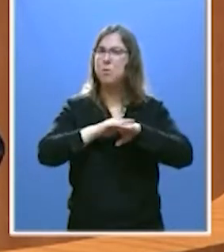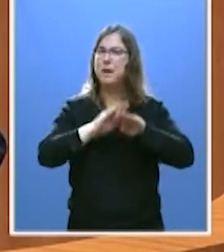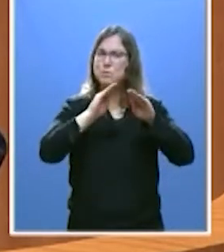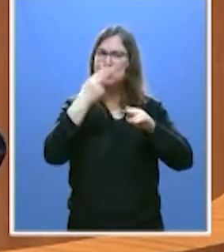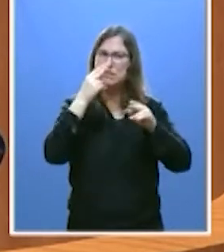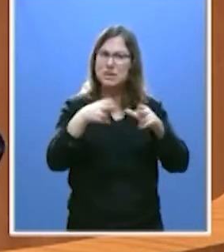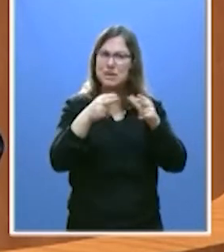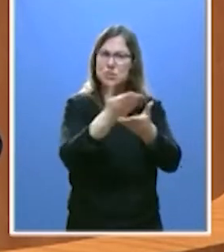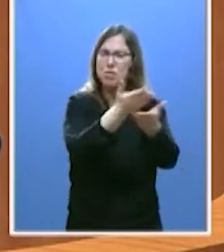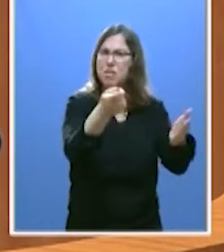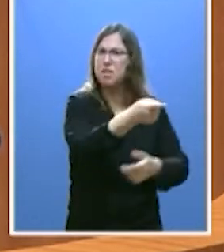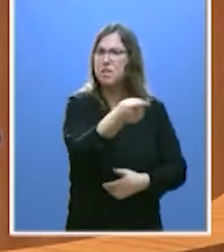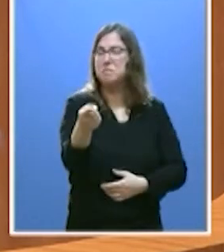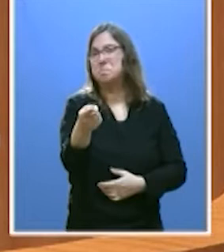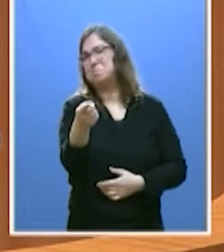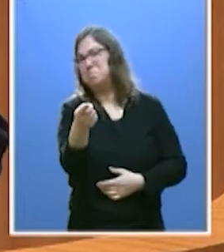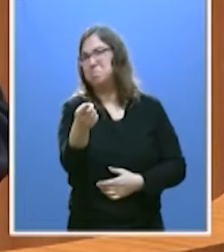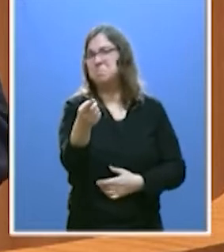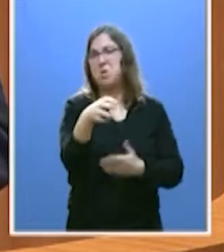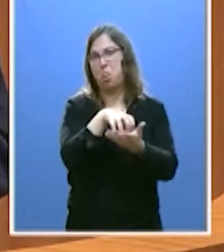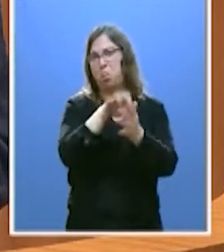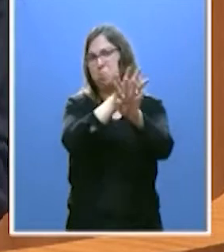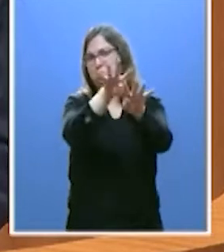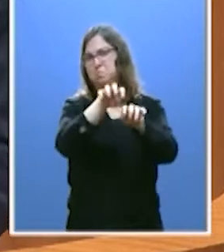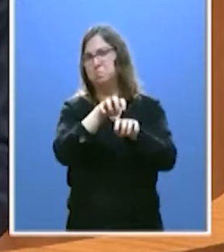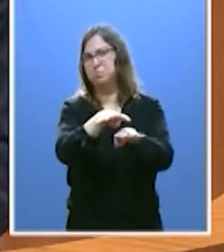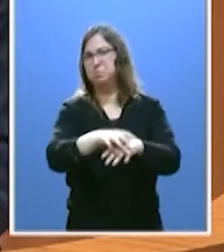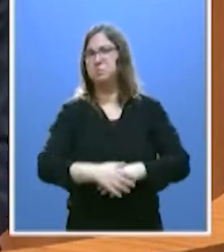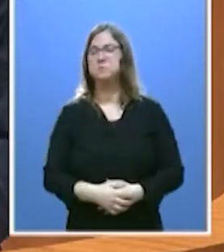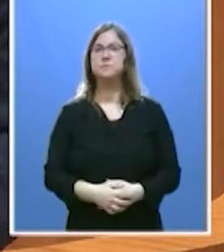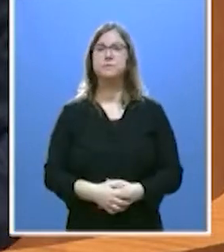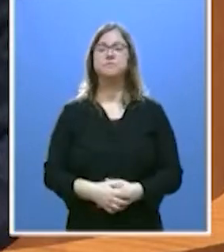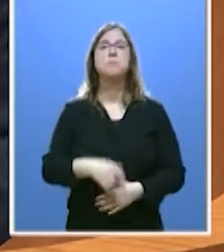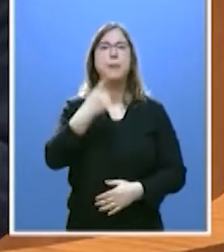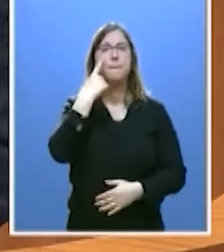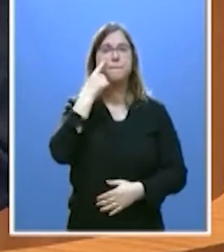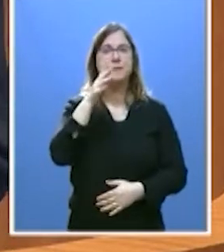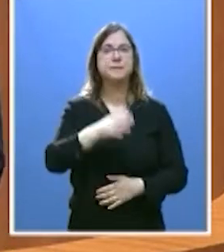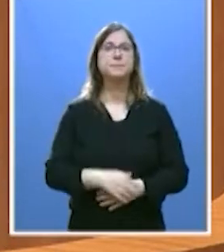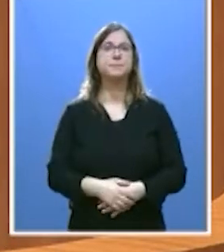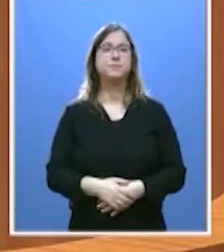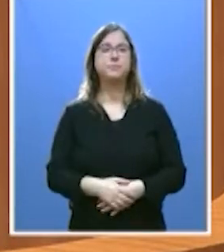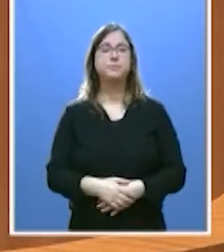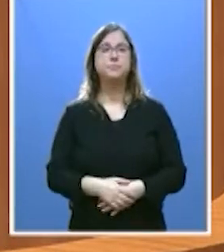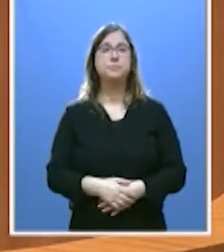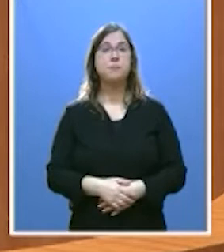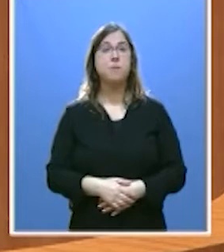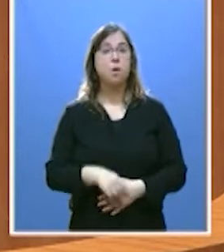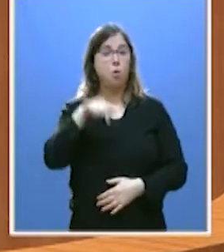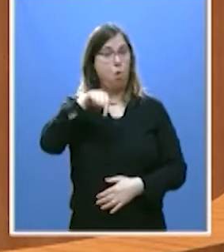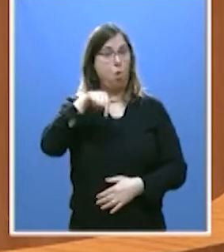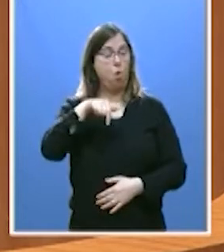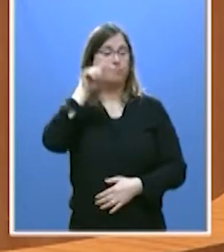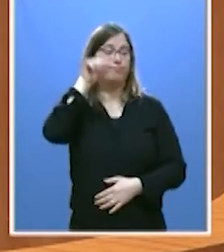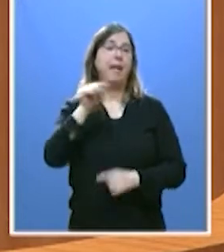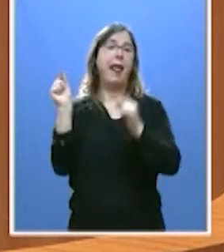su interés. Tengo serias dudas. Miren, venimos hoy a debatir